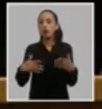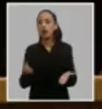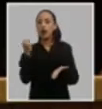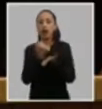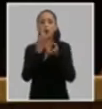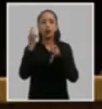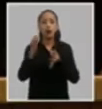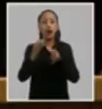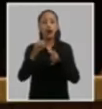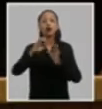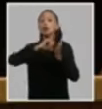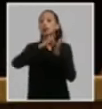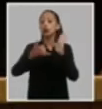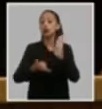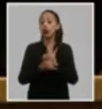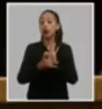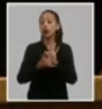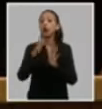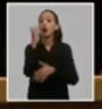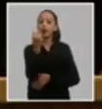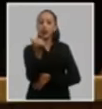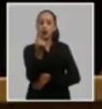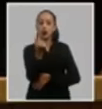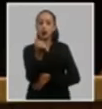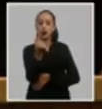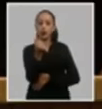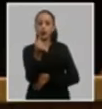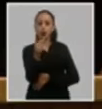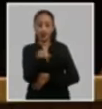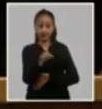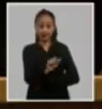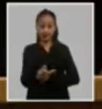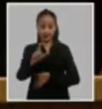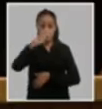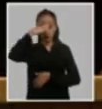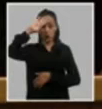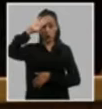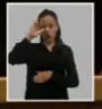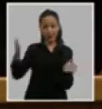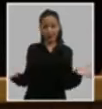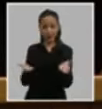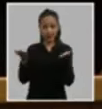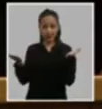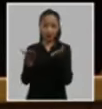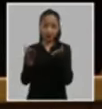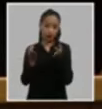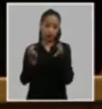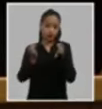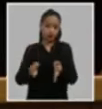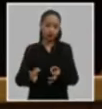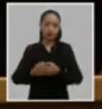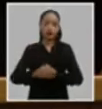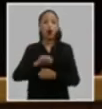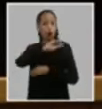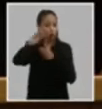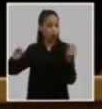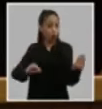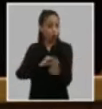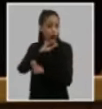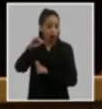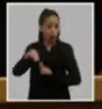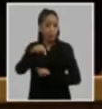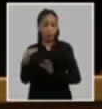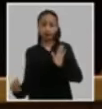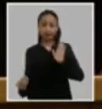actualización de la conceptualización del modelo económico y social cubano de desarrollo socialista con las modificaciones